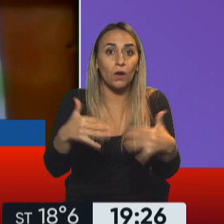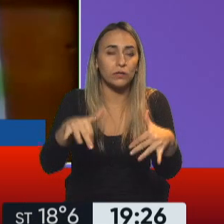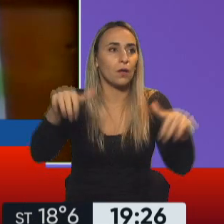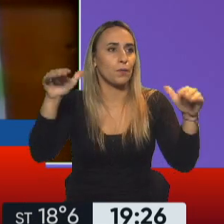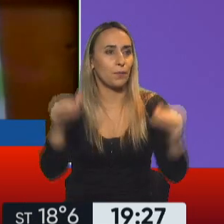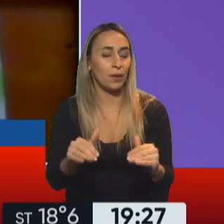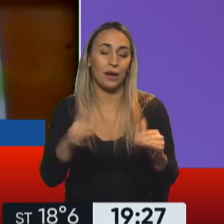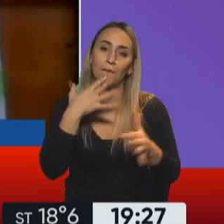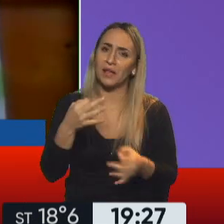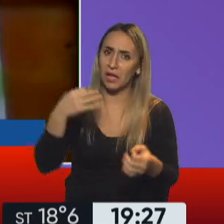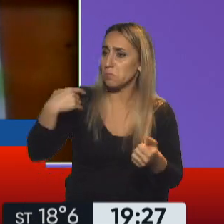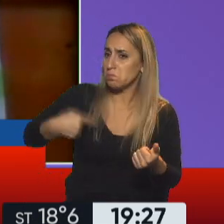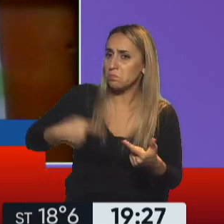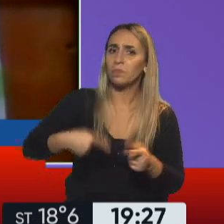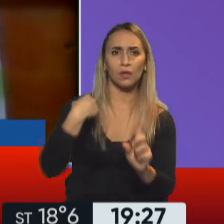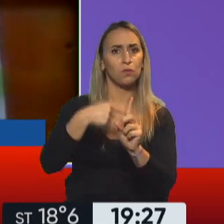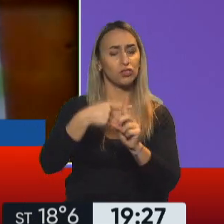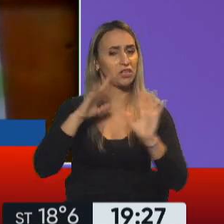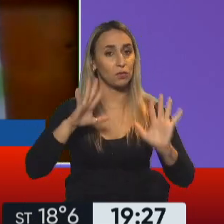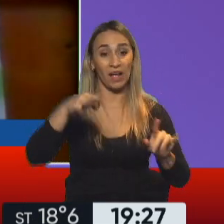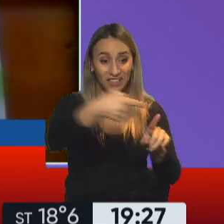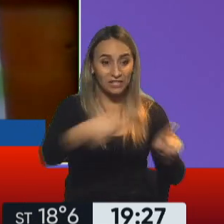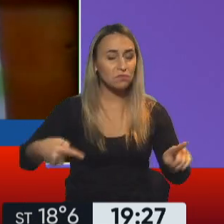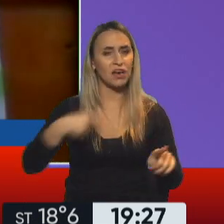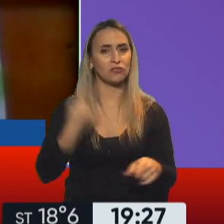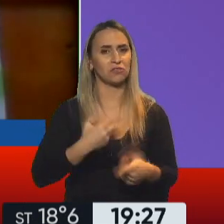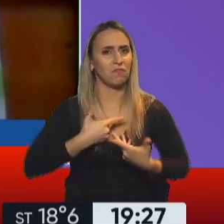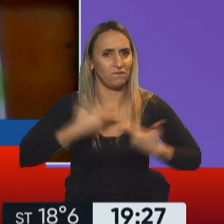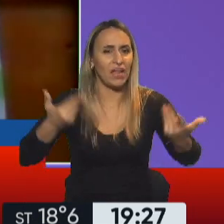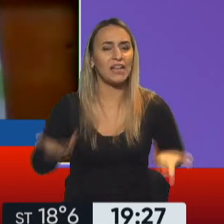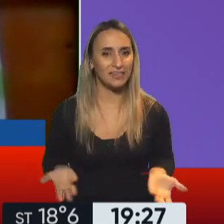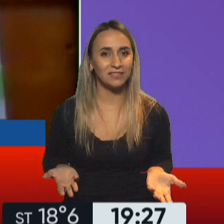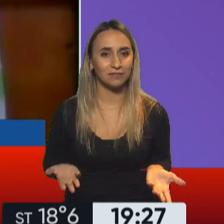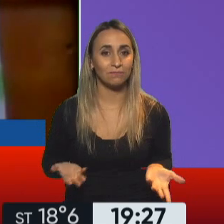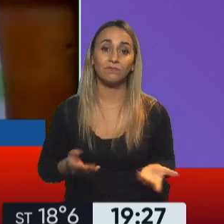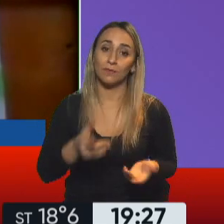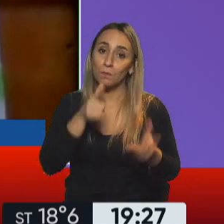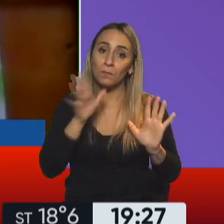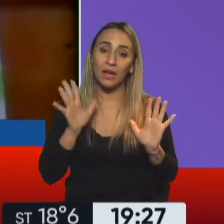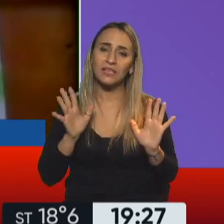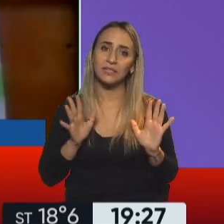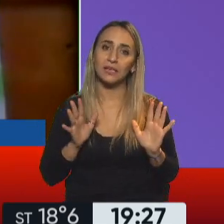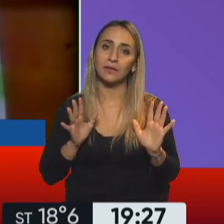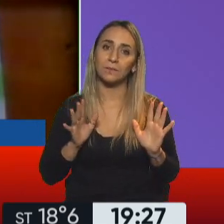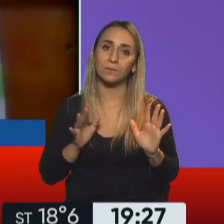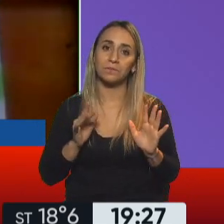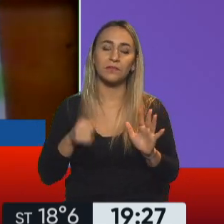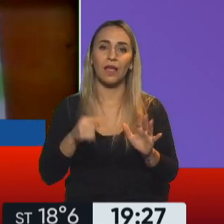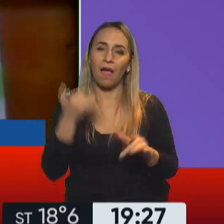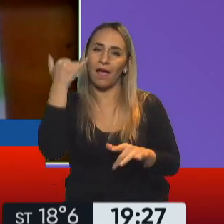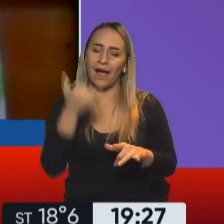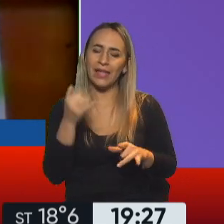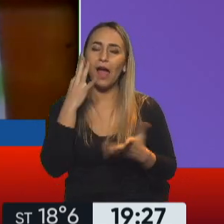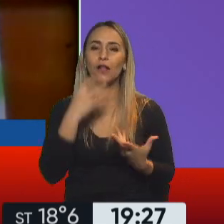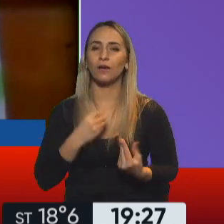estos días. La verdad que estamos cerrando una semana con mucha alegría, con mucha felicidad. Me parece que estamos viendo una esperanza